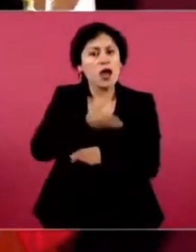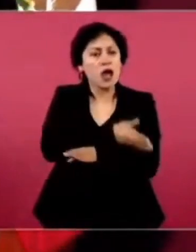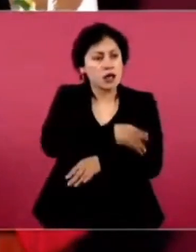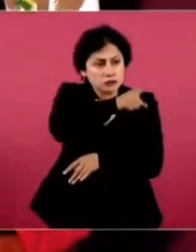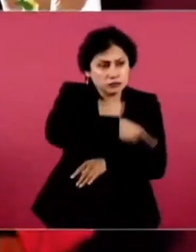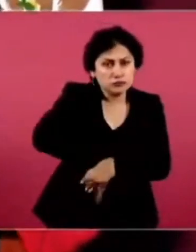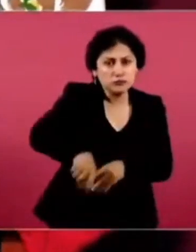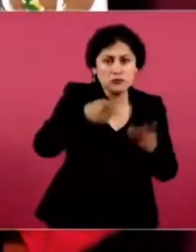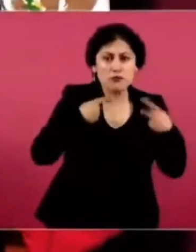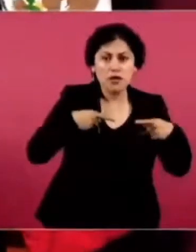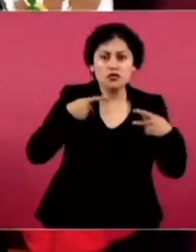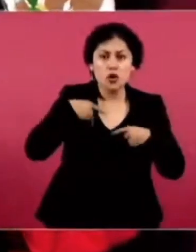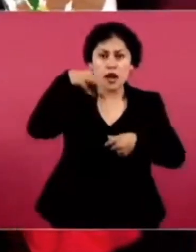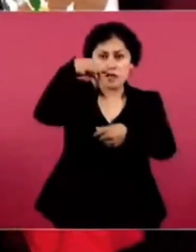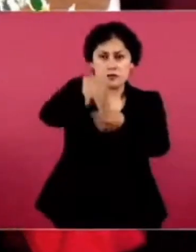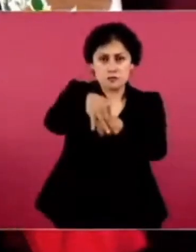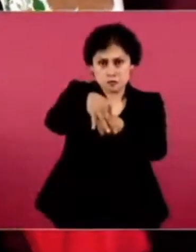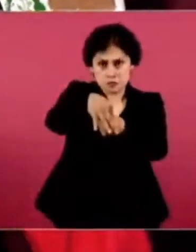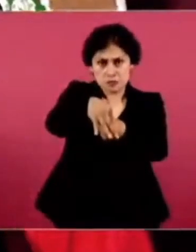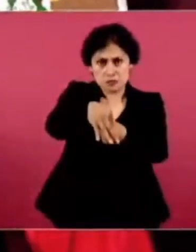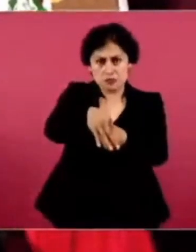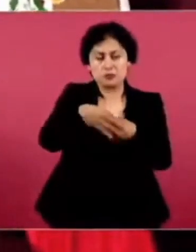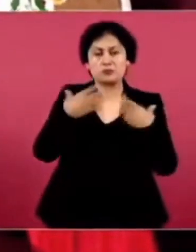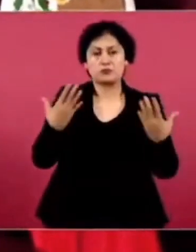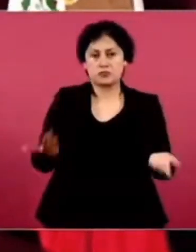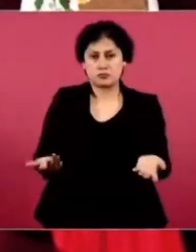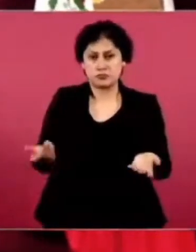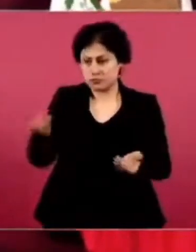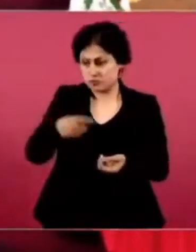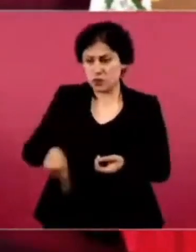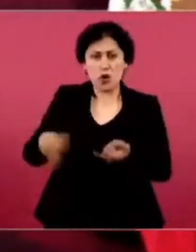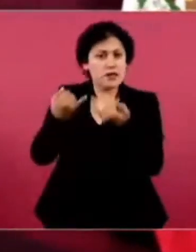electos. Y eran independientes.